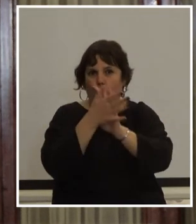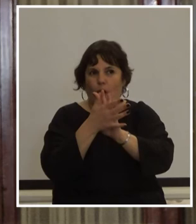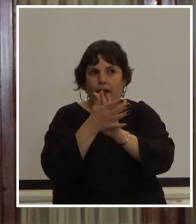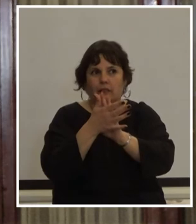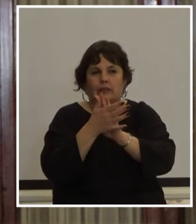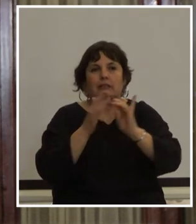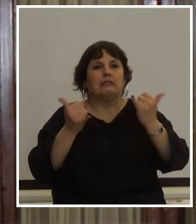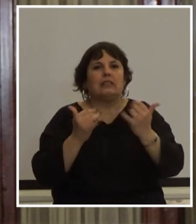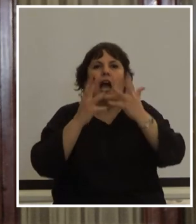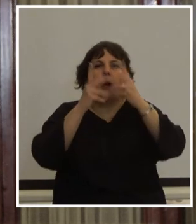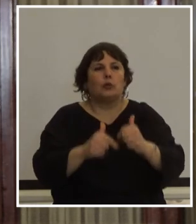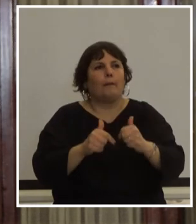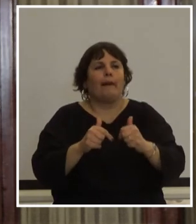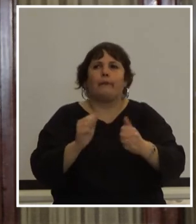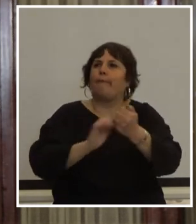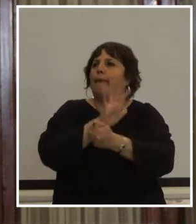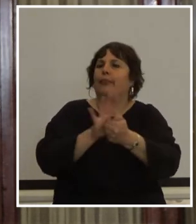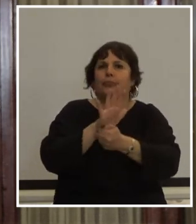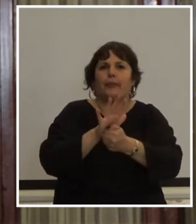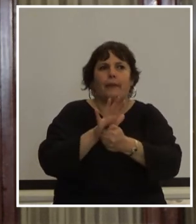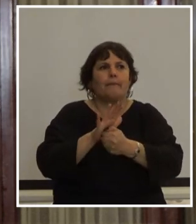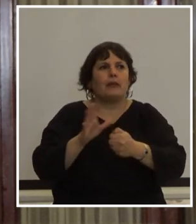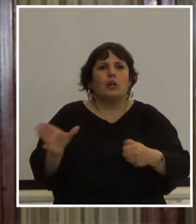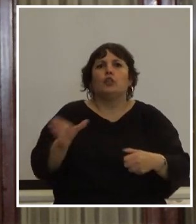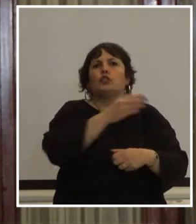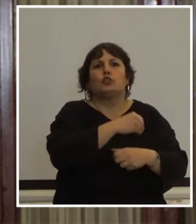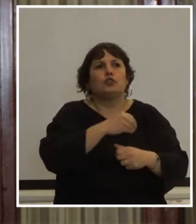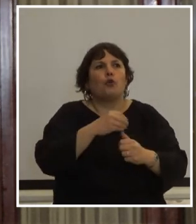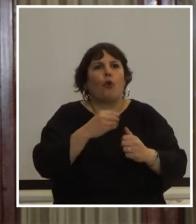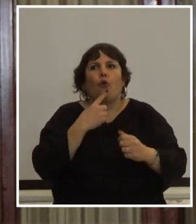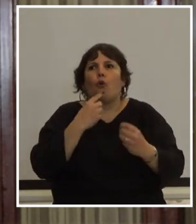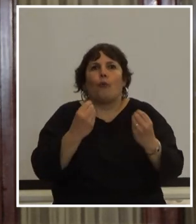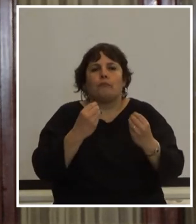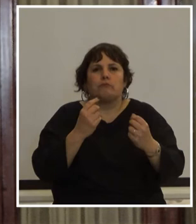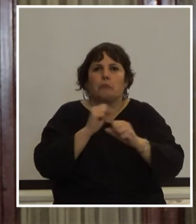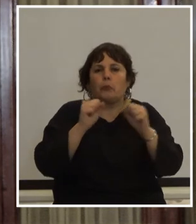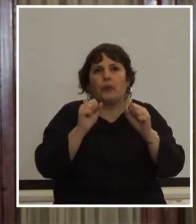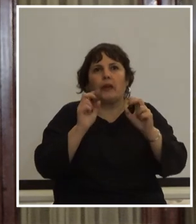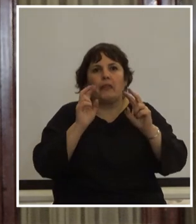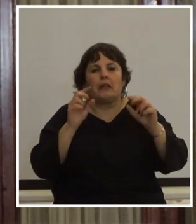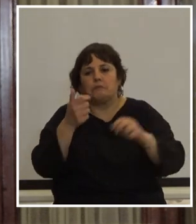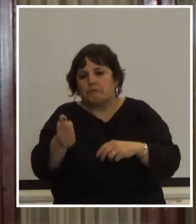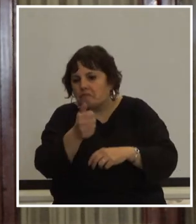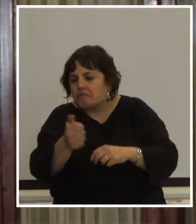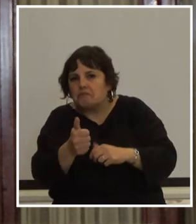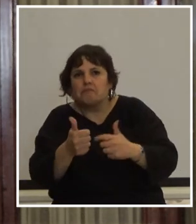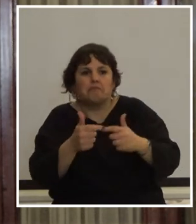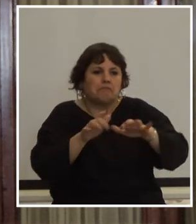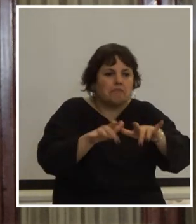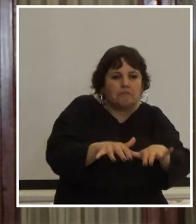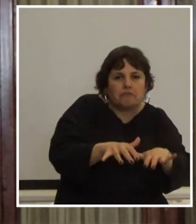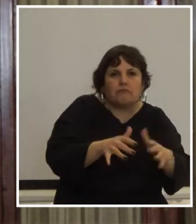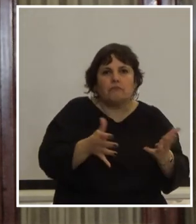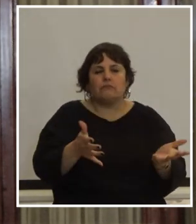digital y en pandemia donde todo pasa también por lo que puede venir por nuestros celulares o por nuestras computadoras